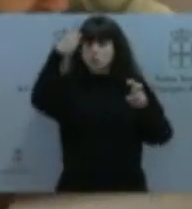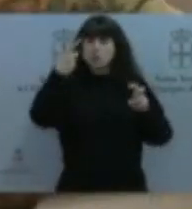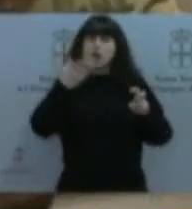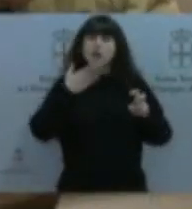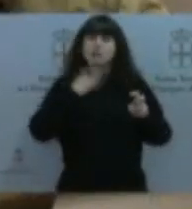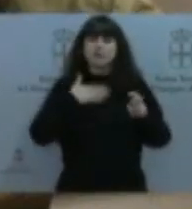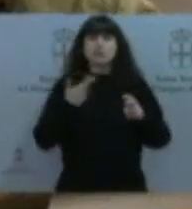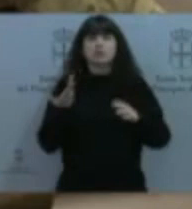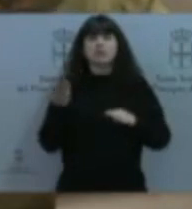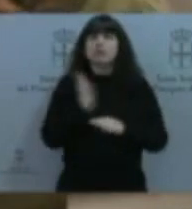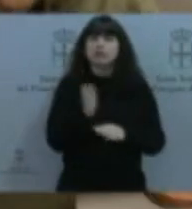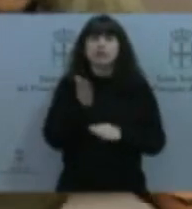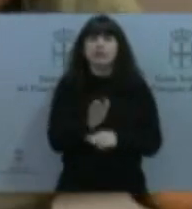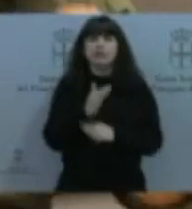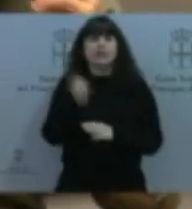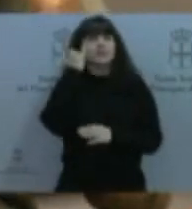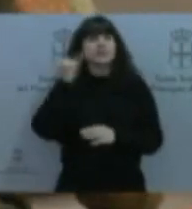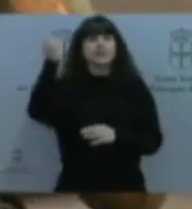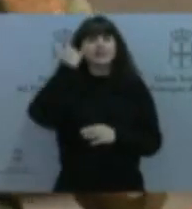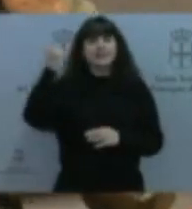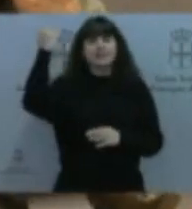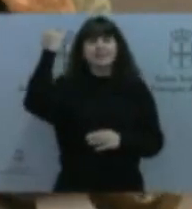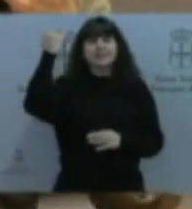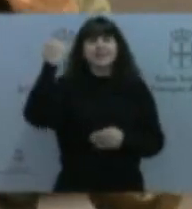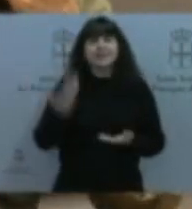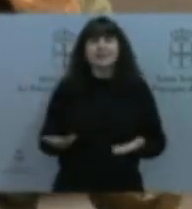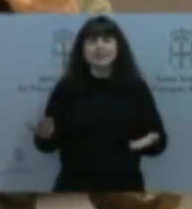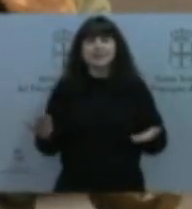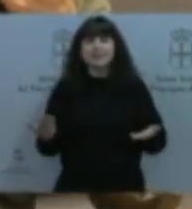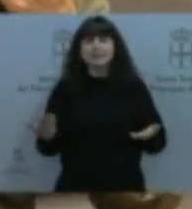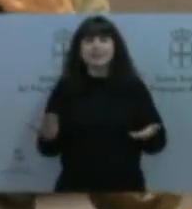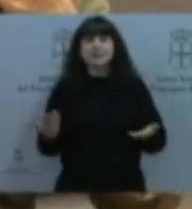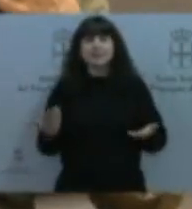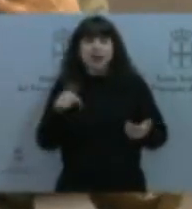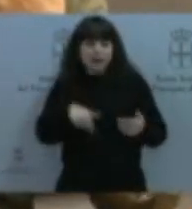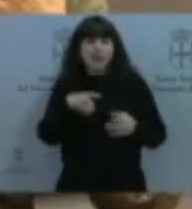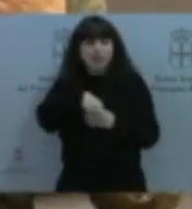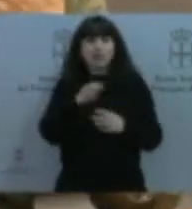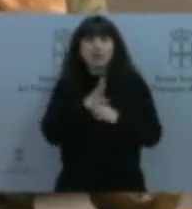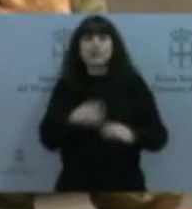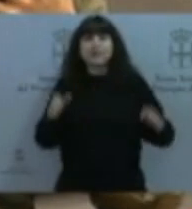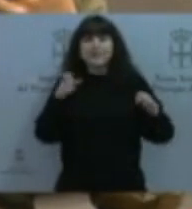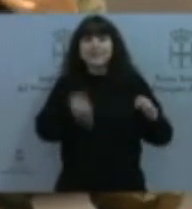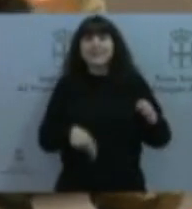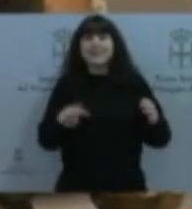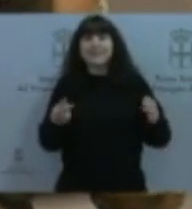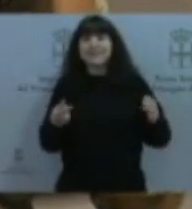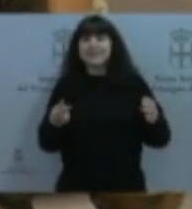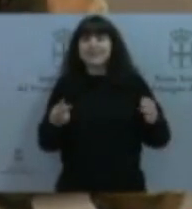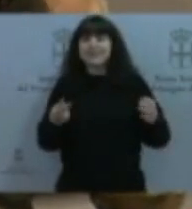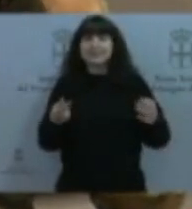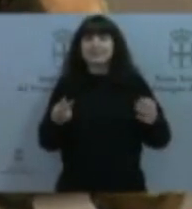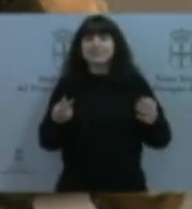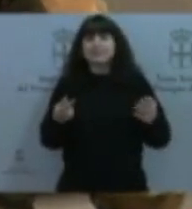que preocupan también a este grupo parlamentario. Al igual que han hecho también otras diputadas y otros diputados,